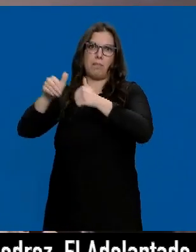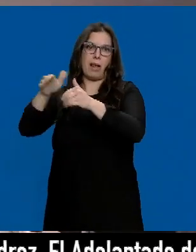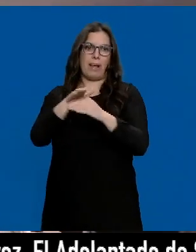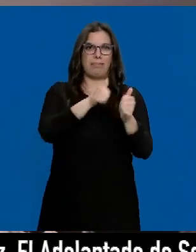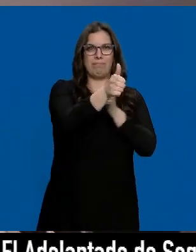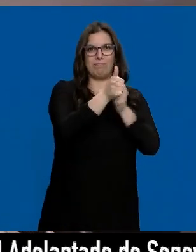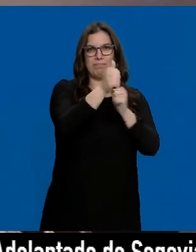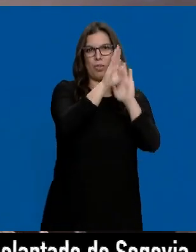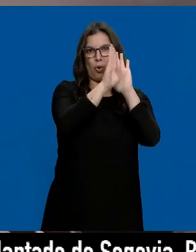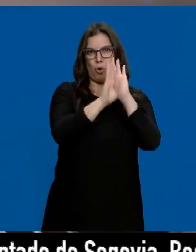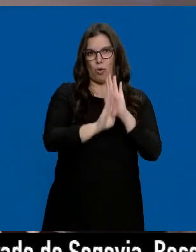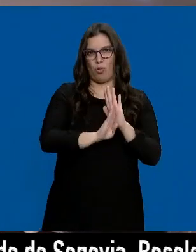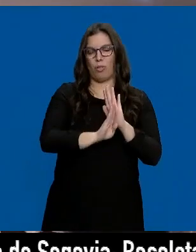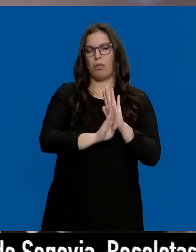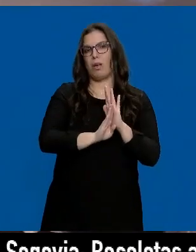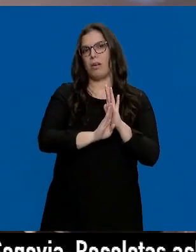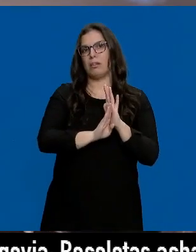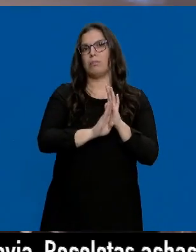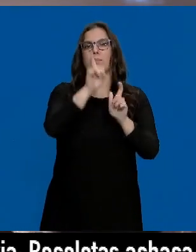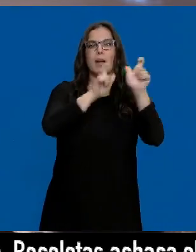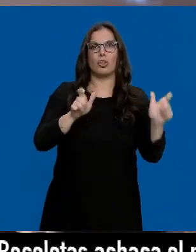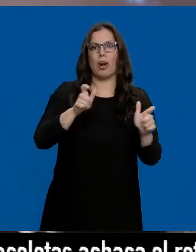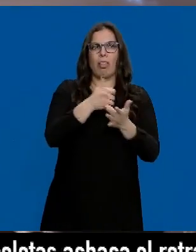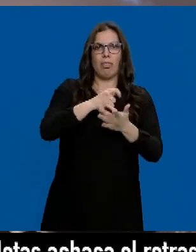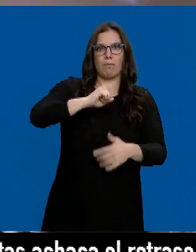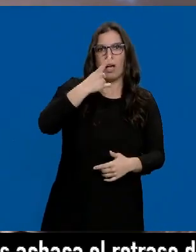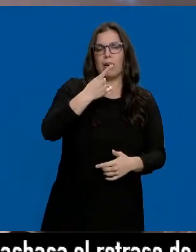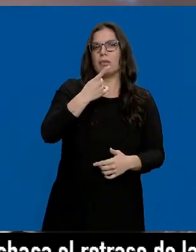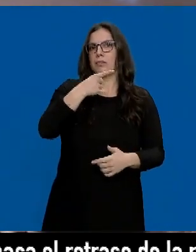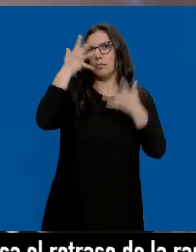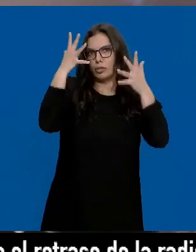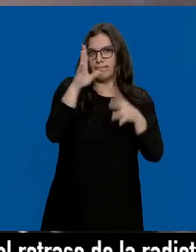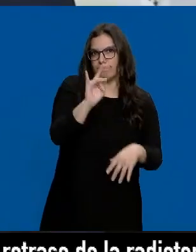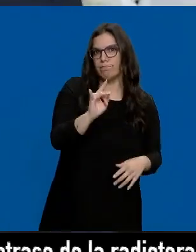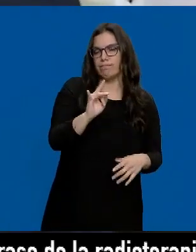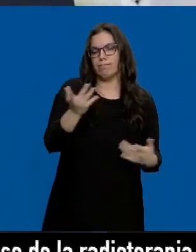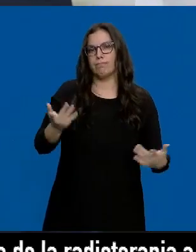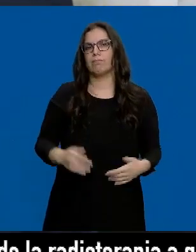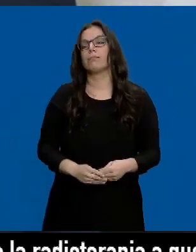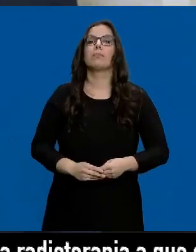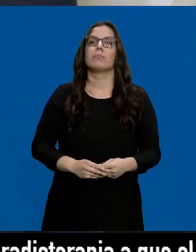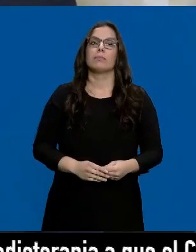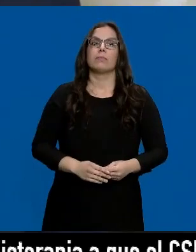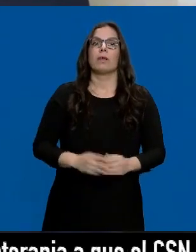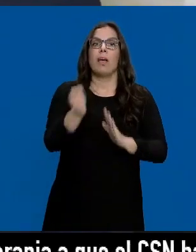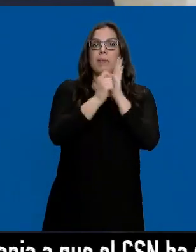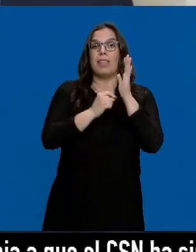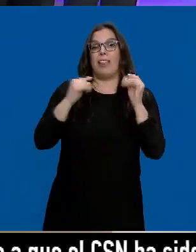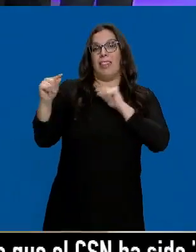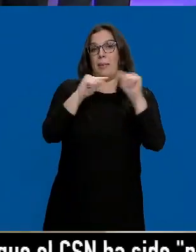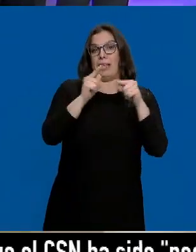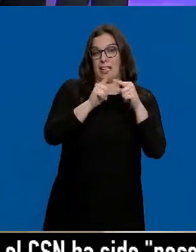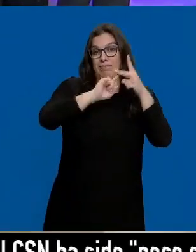grupos de interés. La tercera dosis en las personas que son más vulnerables, desde luego, es muy recomendable. No es la única medida a debate.